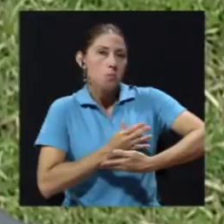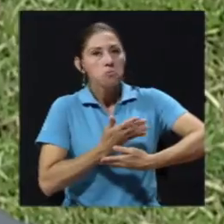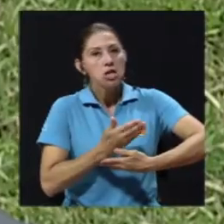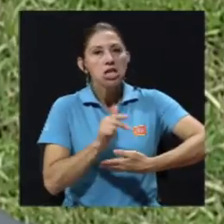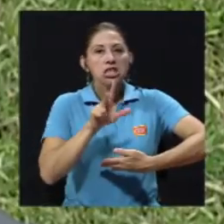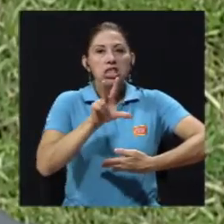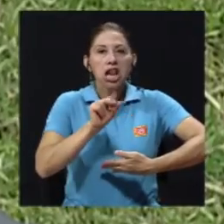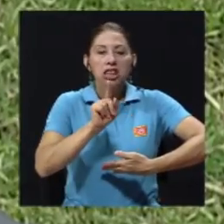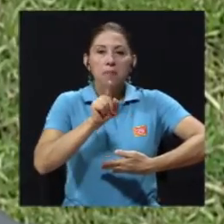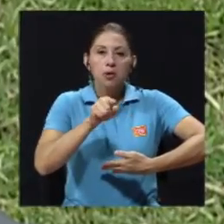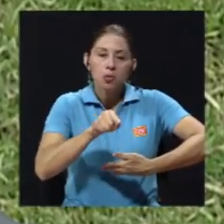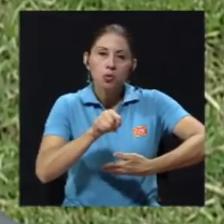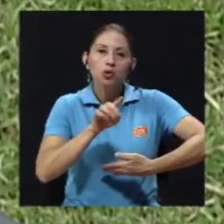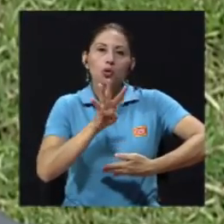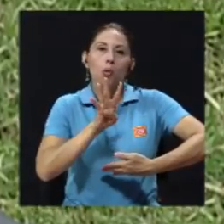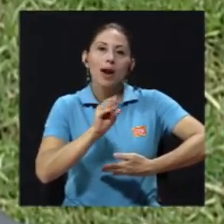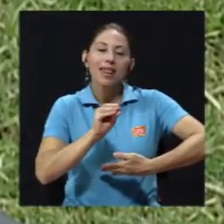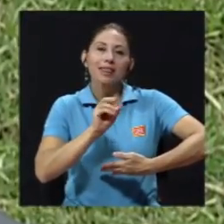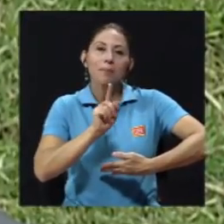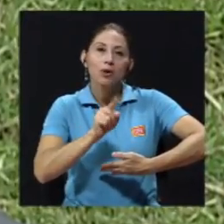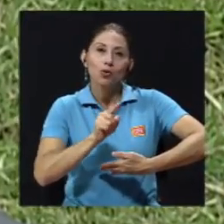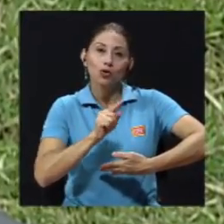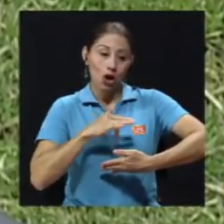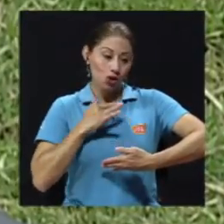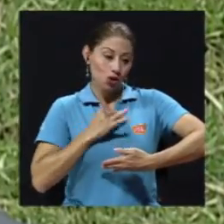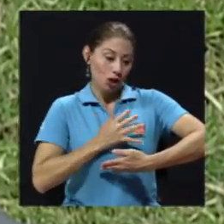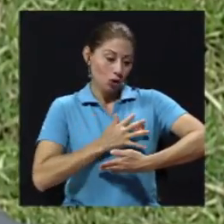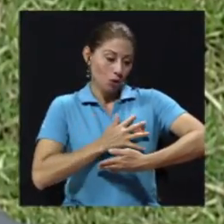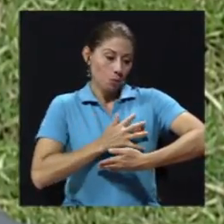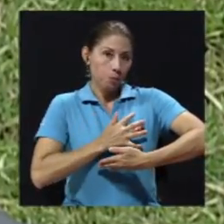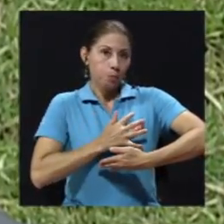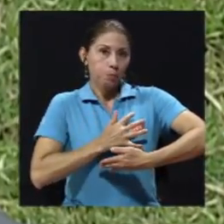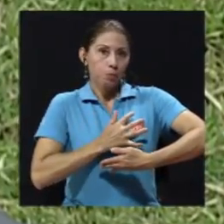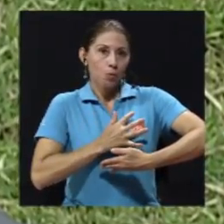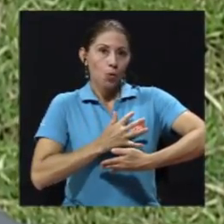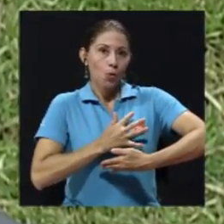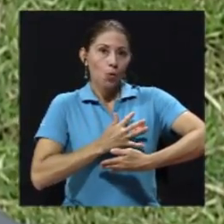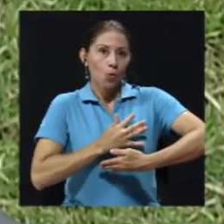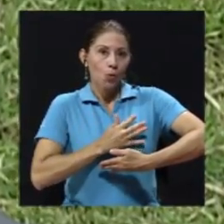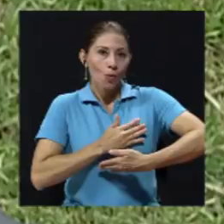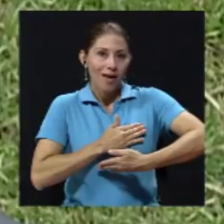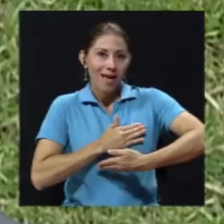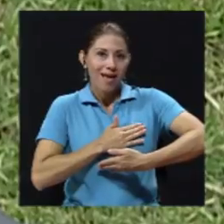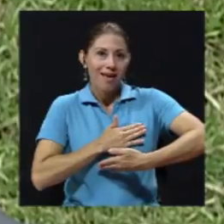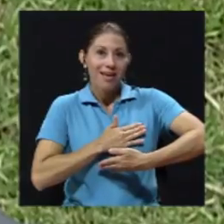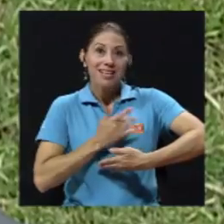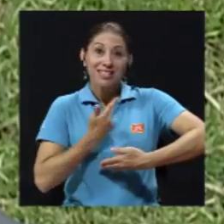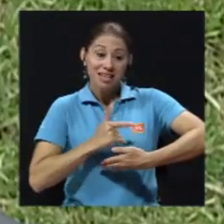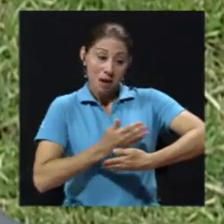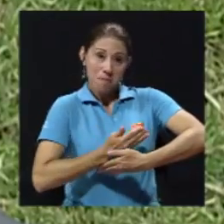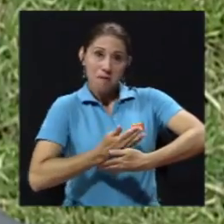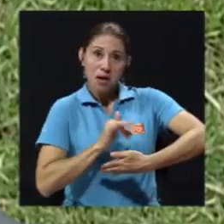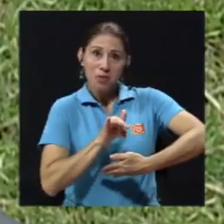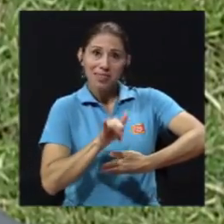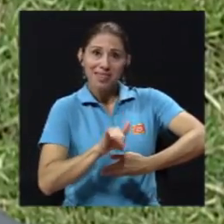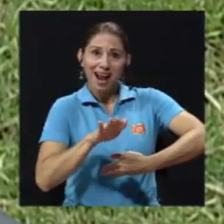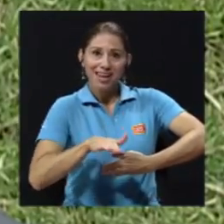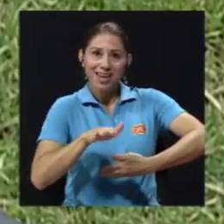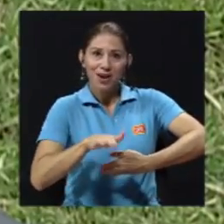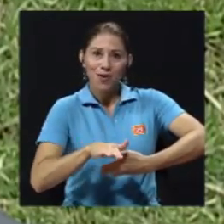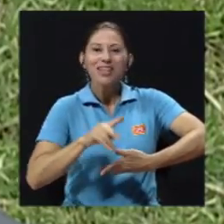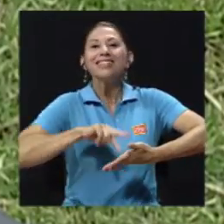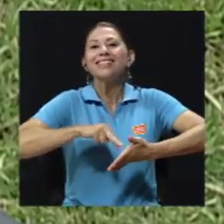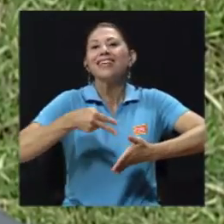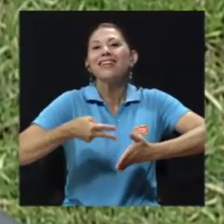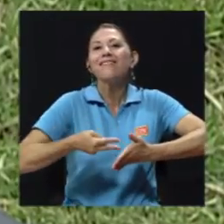cuarenta minutos, y yo siento que el pecho se descarga y mi bebé quedó tranquilo, quiere decir que yo estoy dándole la